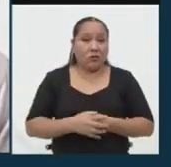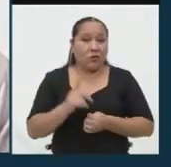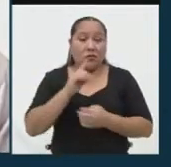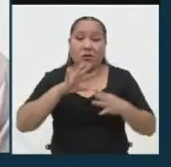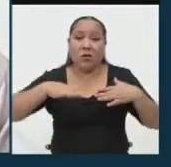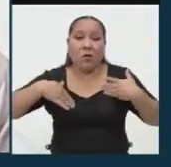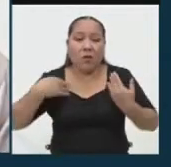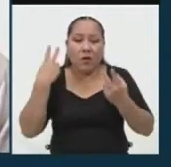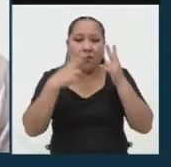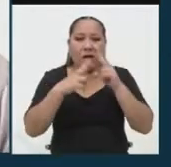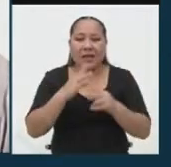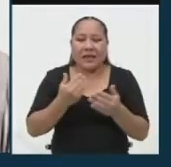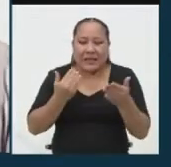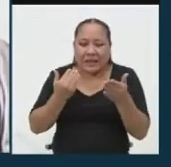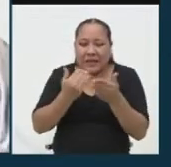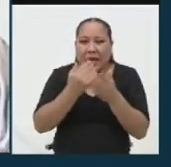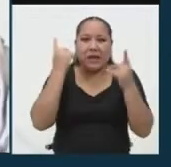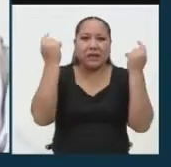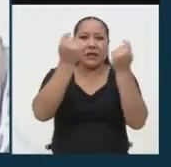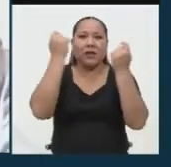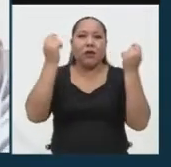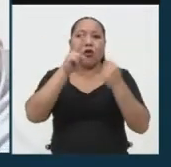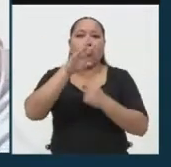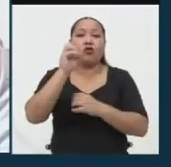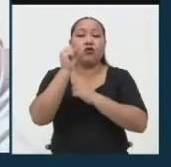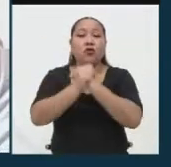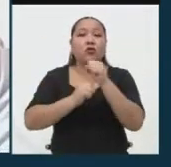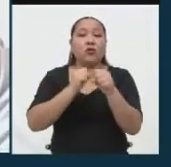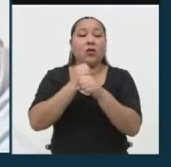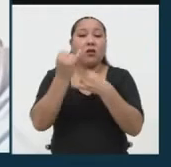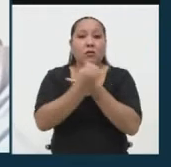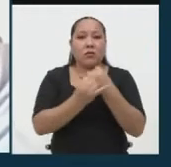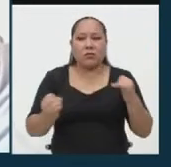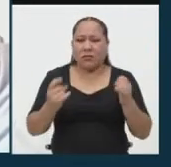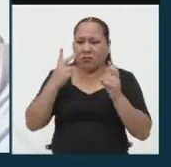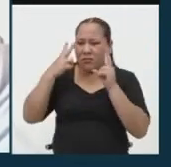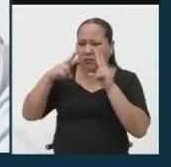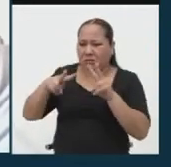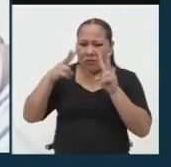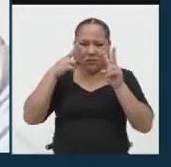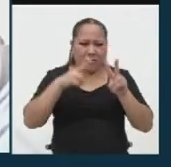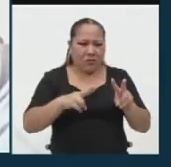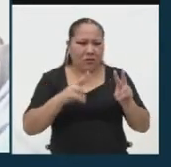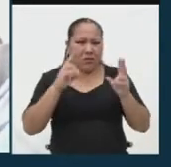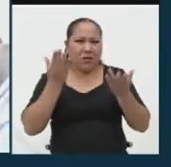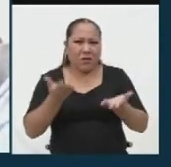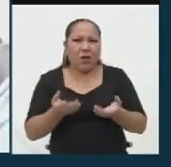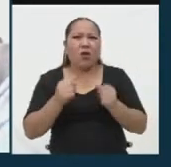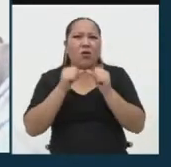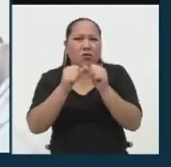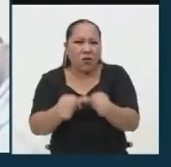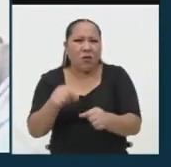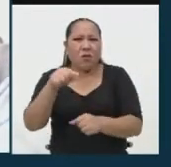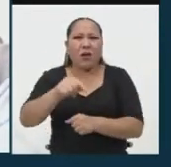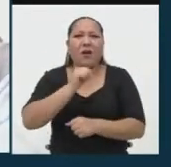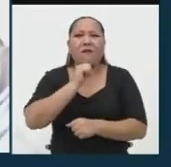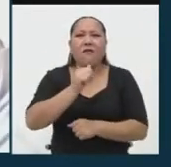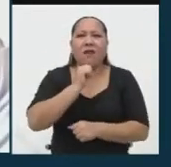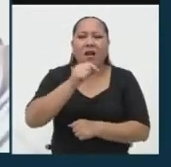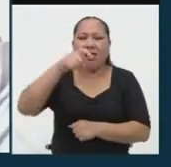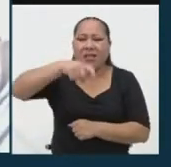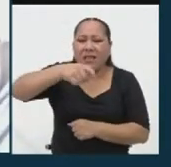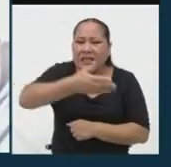bicentenario, podamos todavía padecer de esta necesidad tan grande como lo que es nuestro